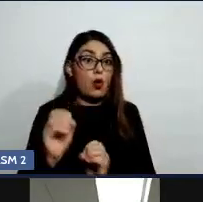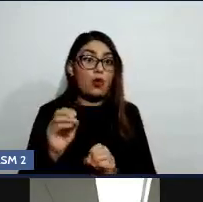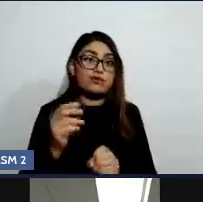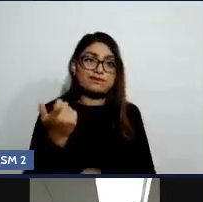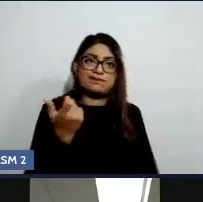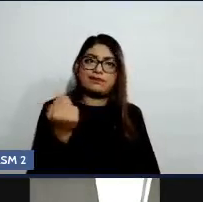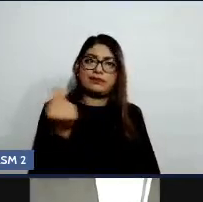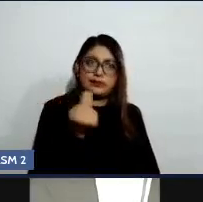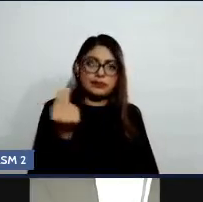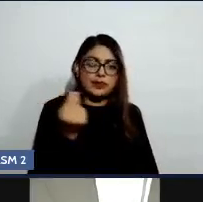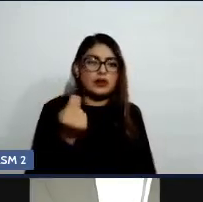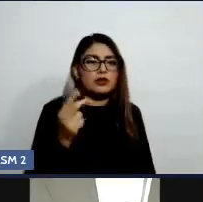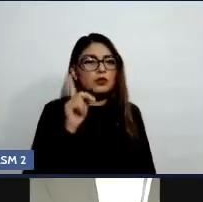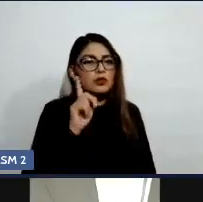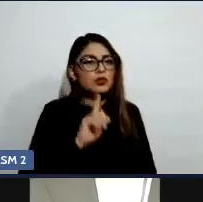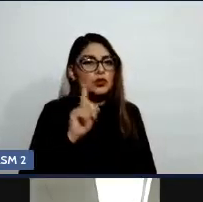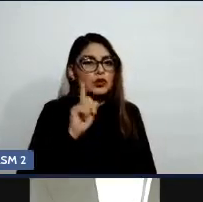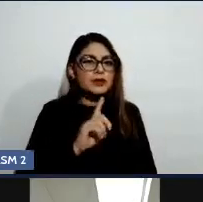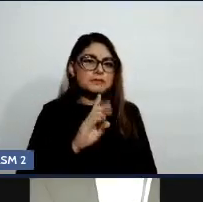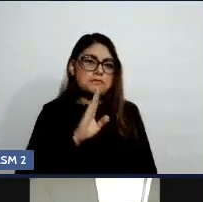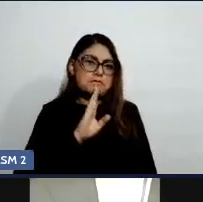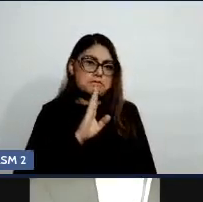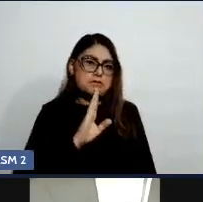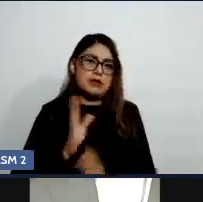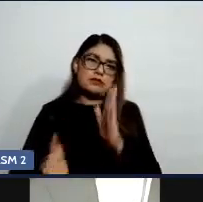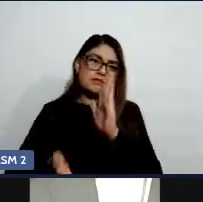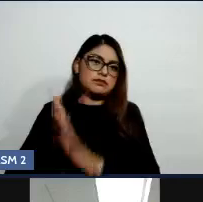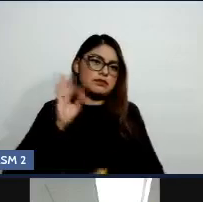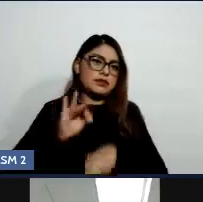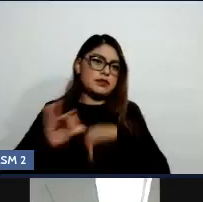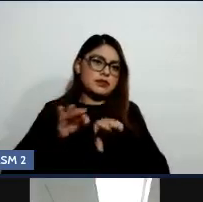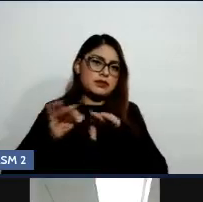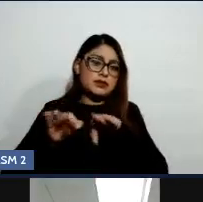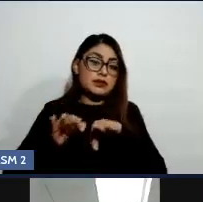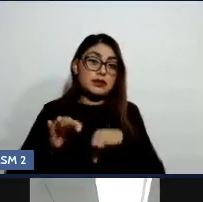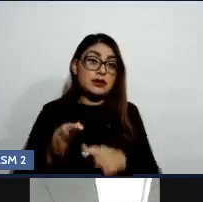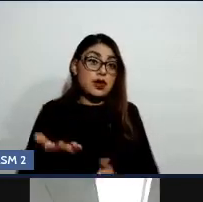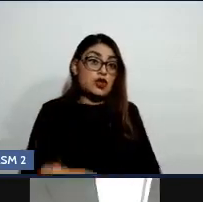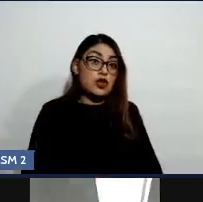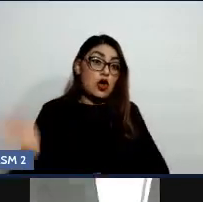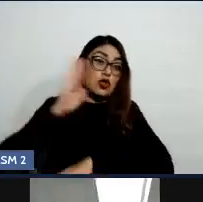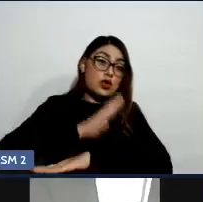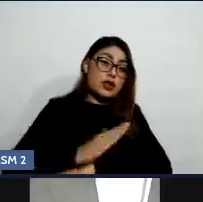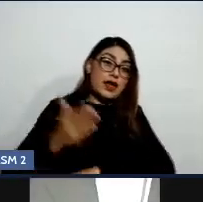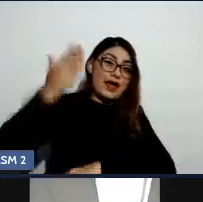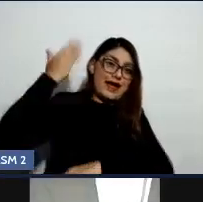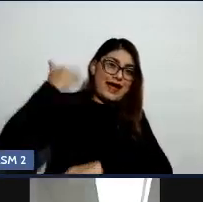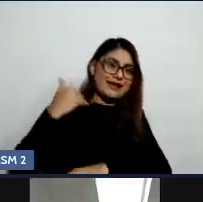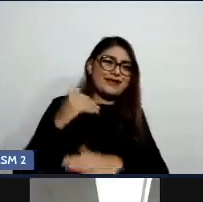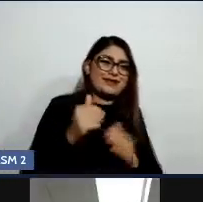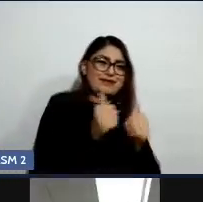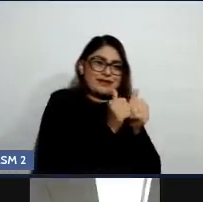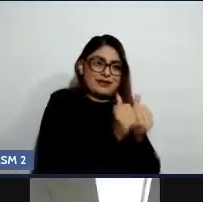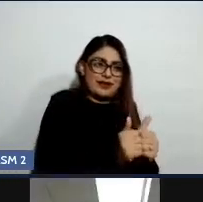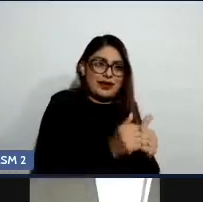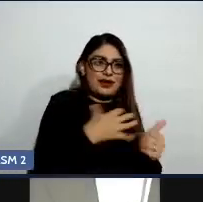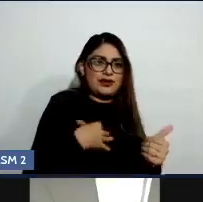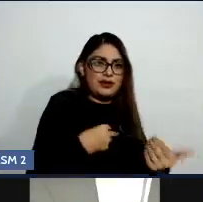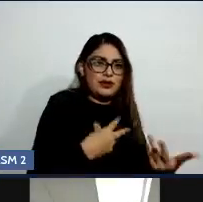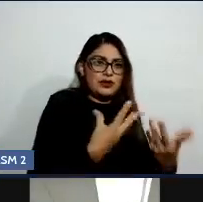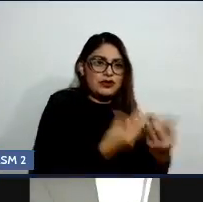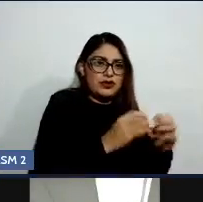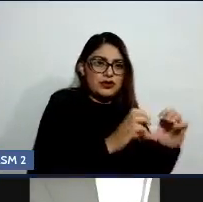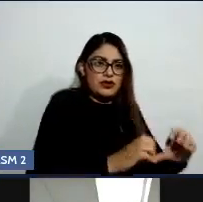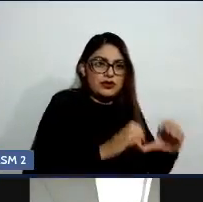Trabajan y entonces ya no están de tiempo completo con los hijos como tiempo antes, ¿no? Como quizá lo pudieron haber aprendido.